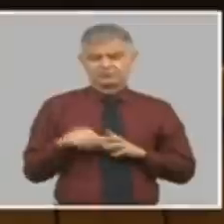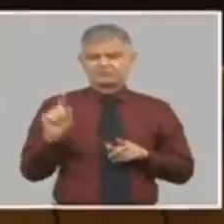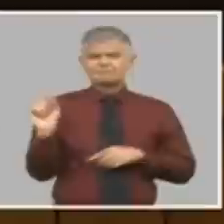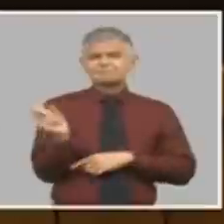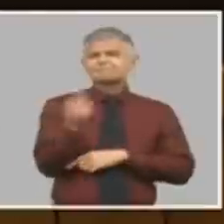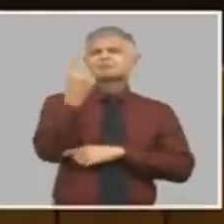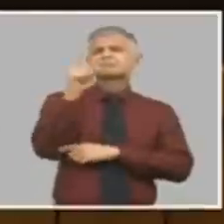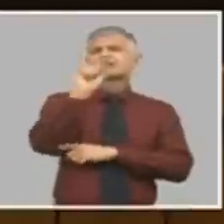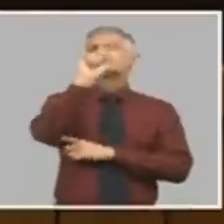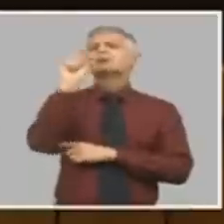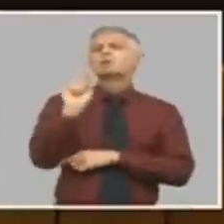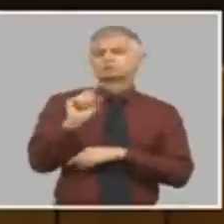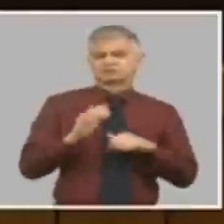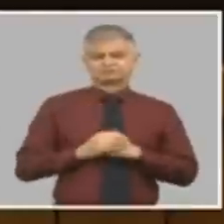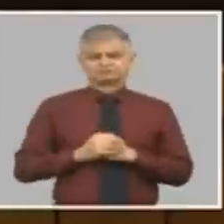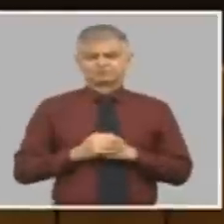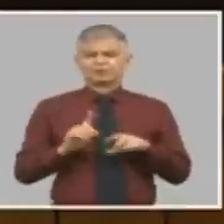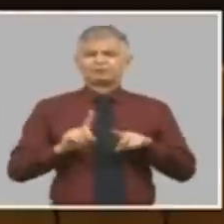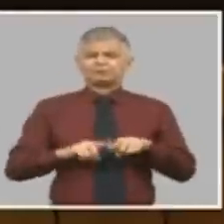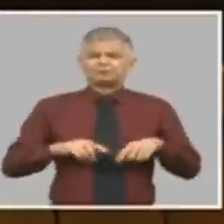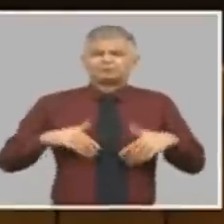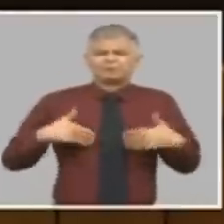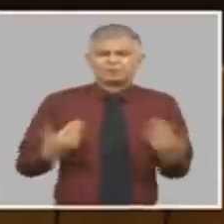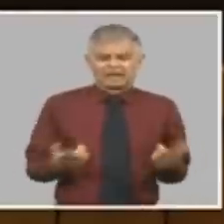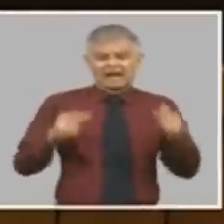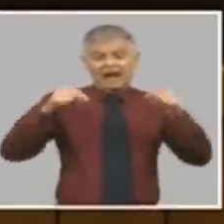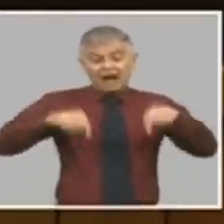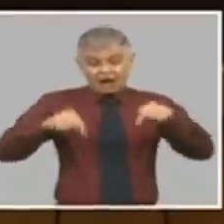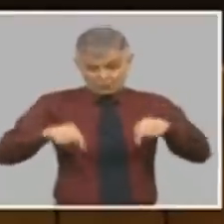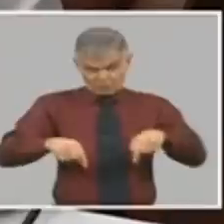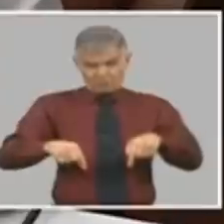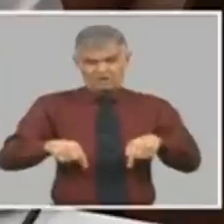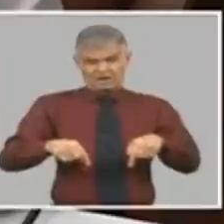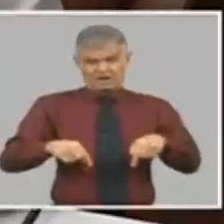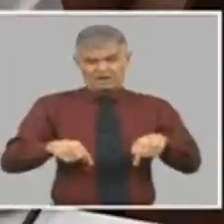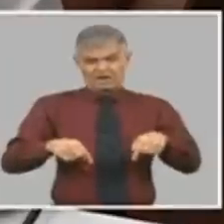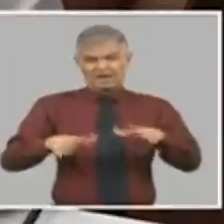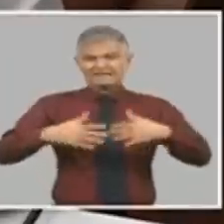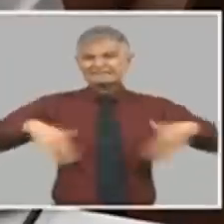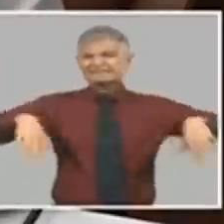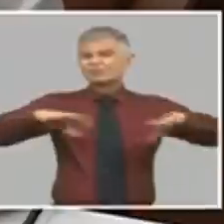que todo el mundo hace, ¿por qué hacerlo ahora con la situación que el país tiene?